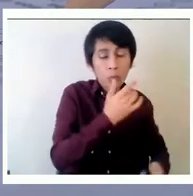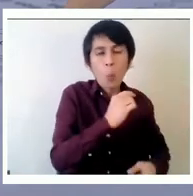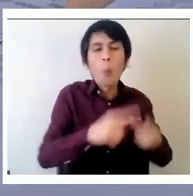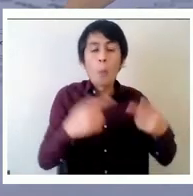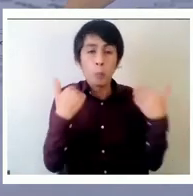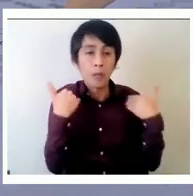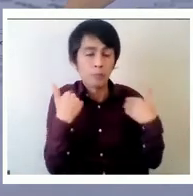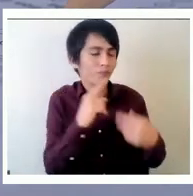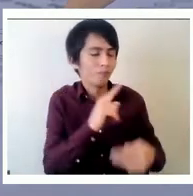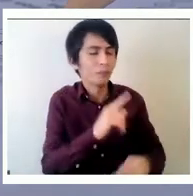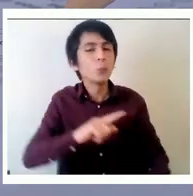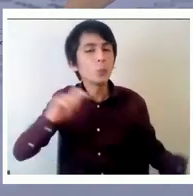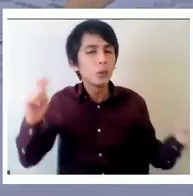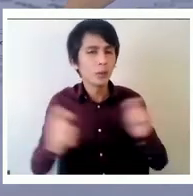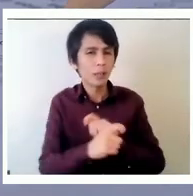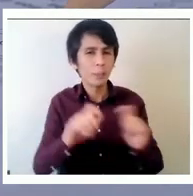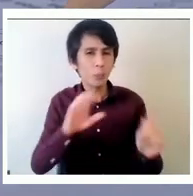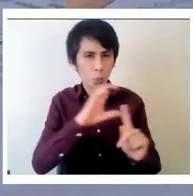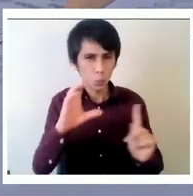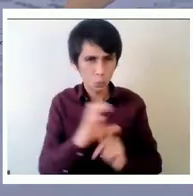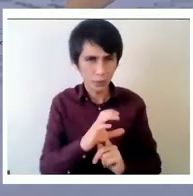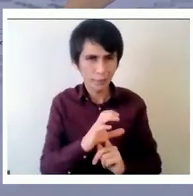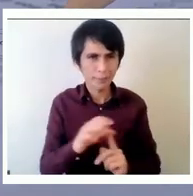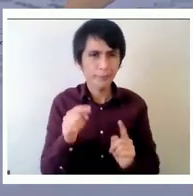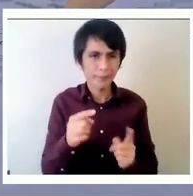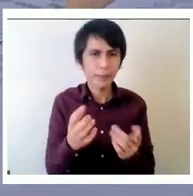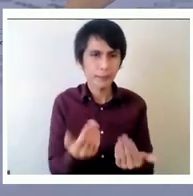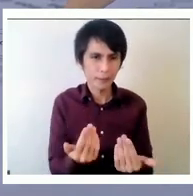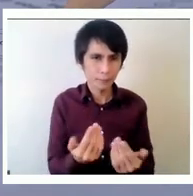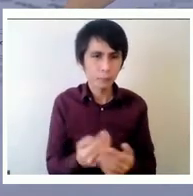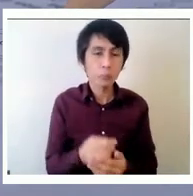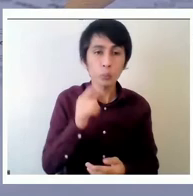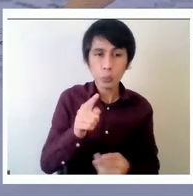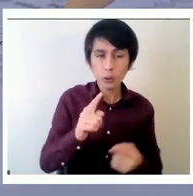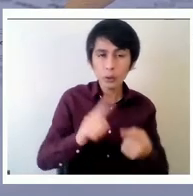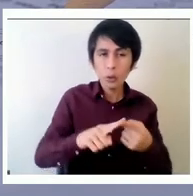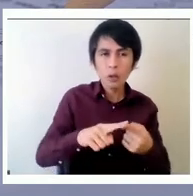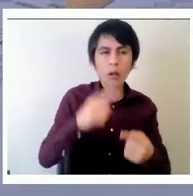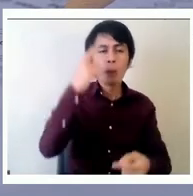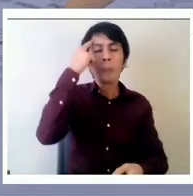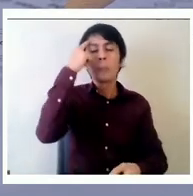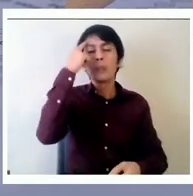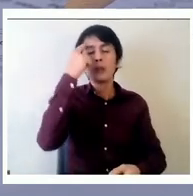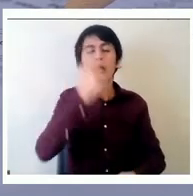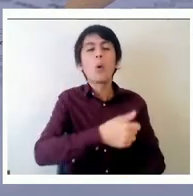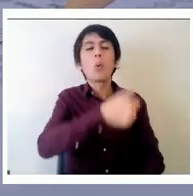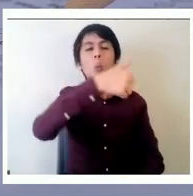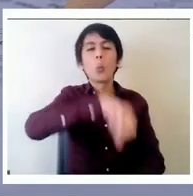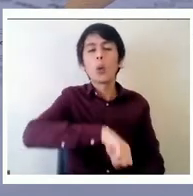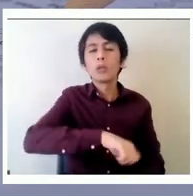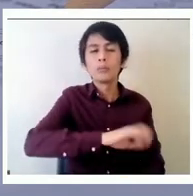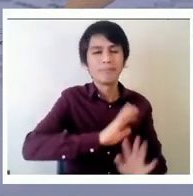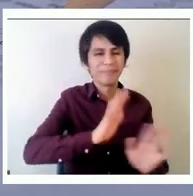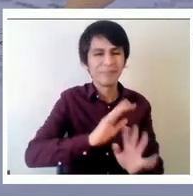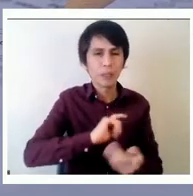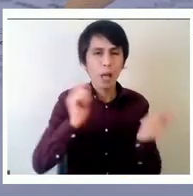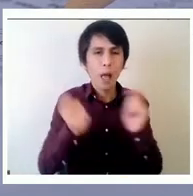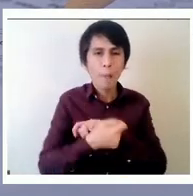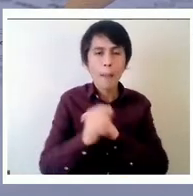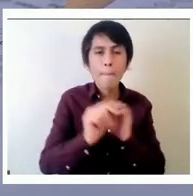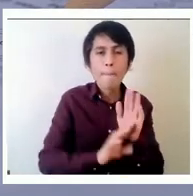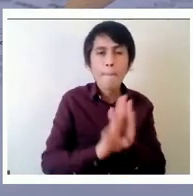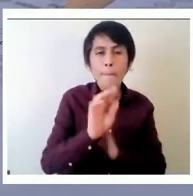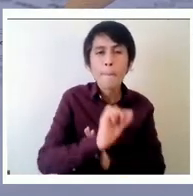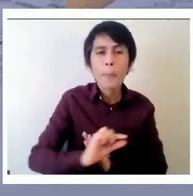cultural entonces cambiar desde el juicio a la progresión esto es lo correcto que debemos hacer es